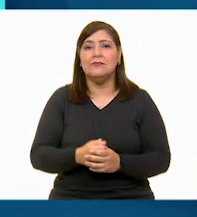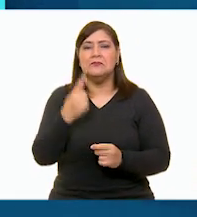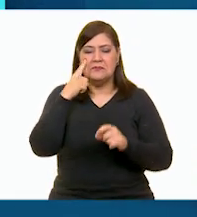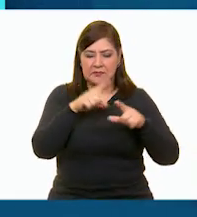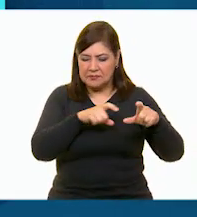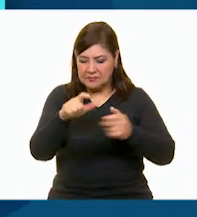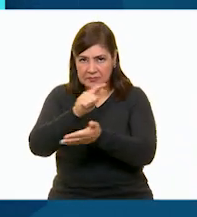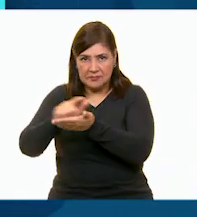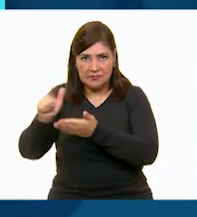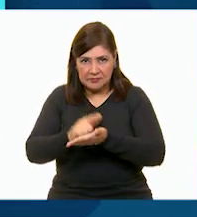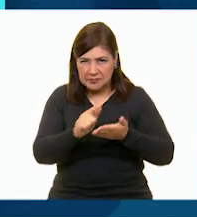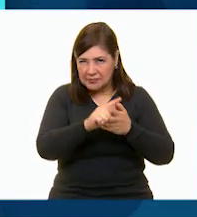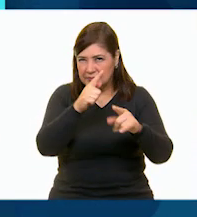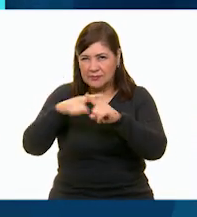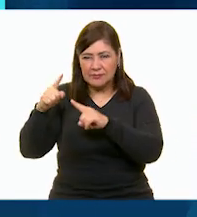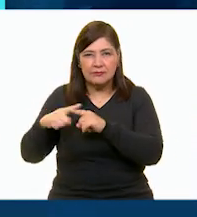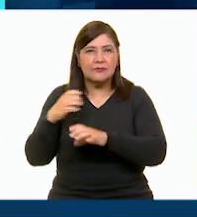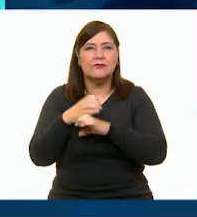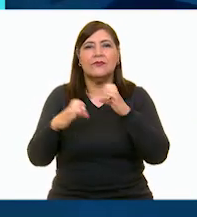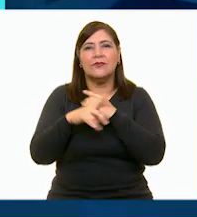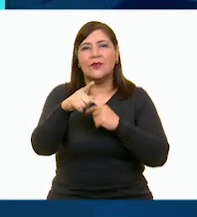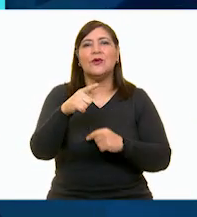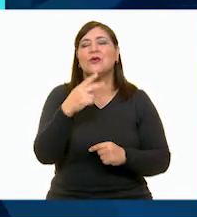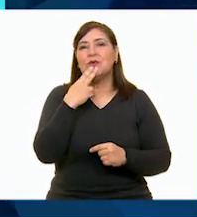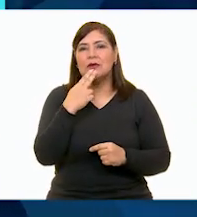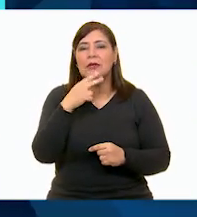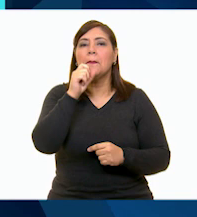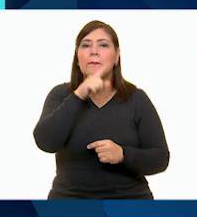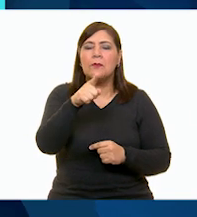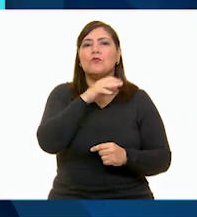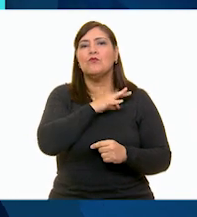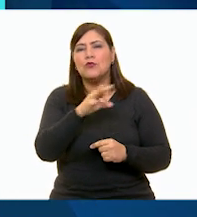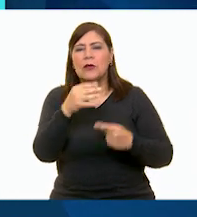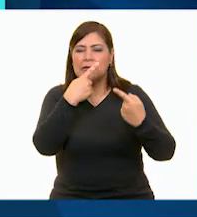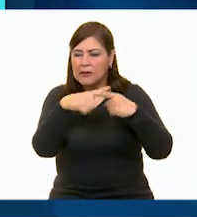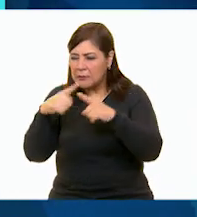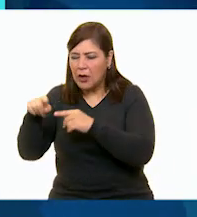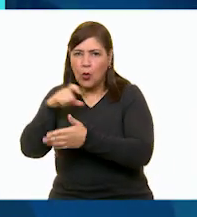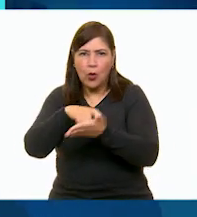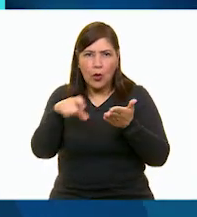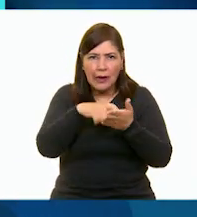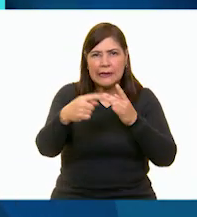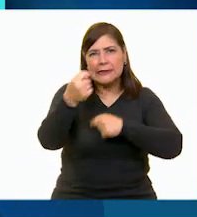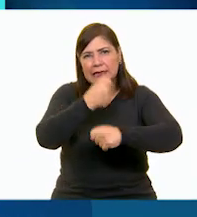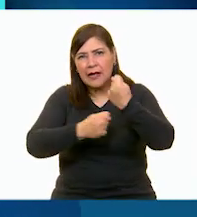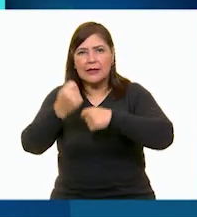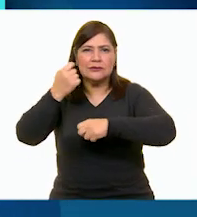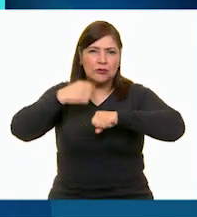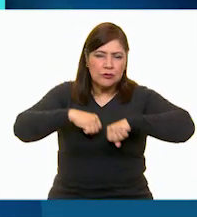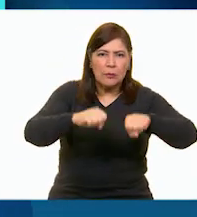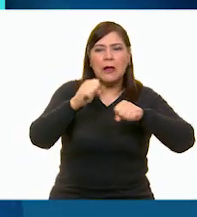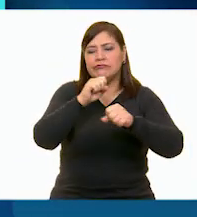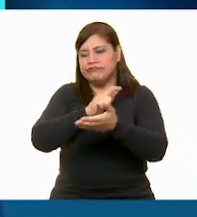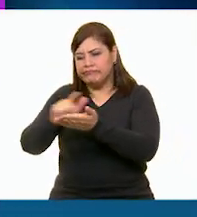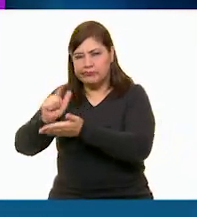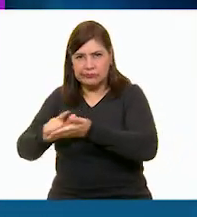Desinfecta las superficies de los objetos que más utilizas. También las cosas que compres en la tienda o en el supermercado.